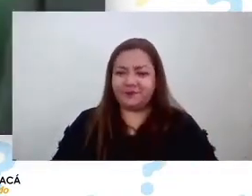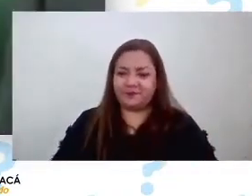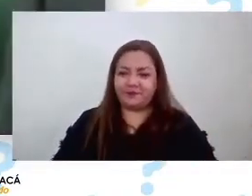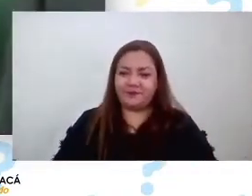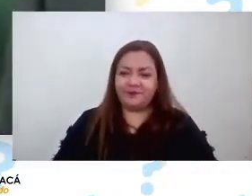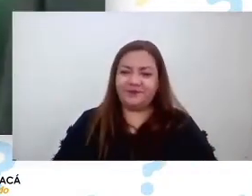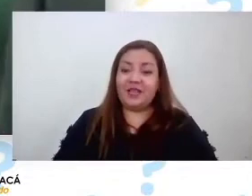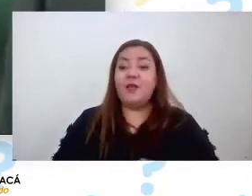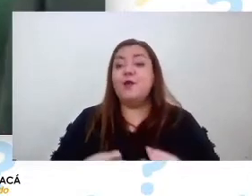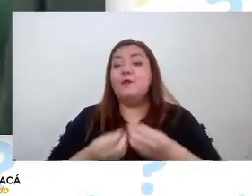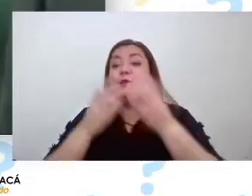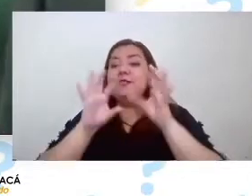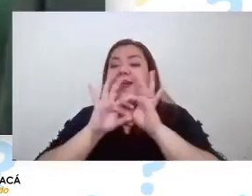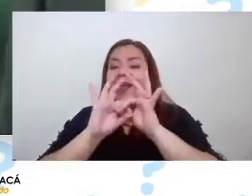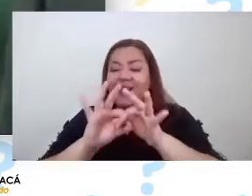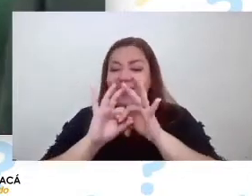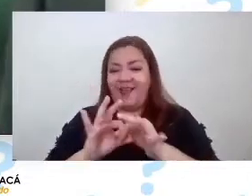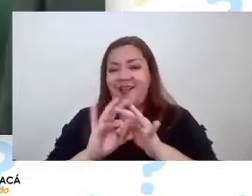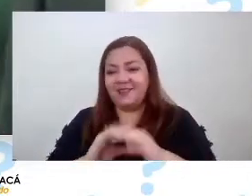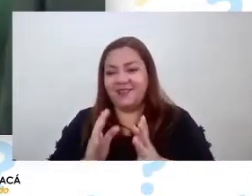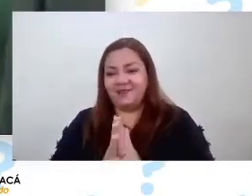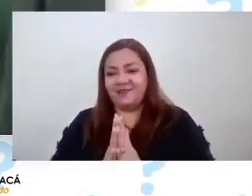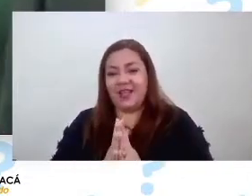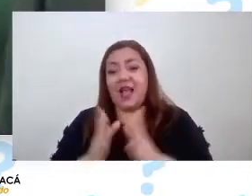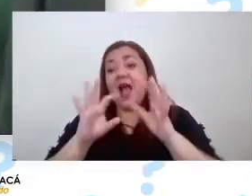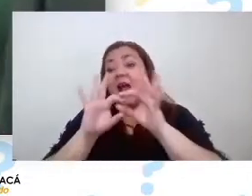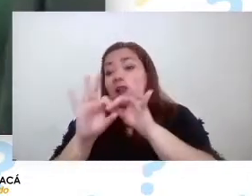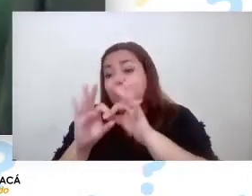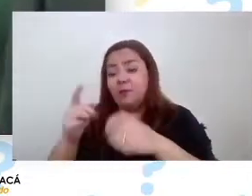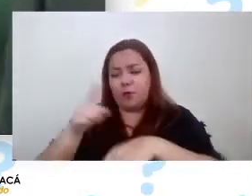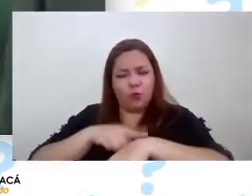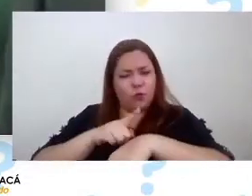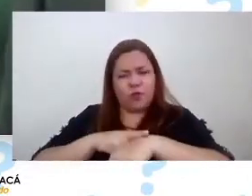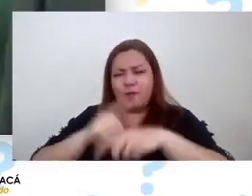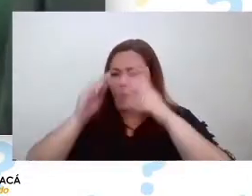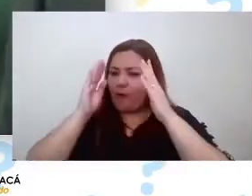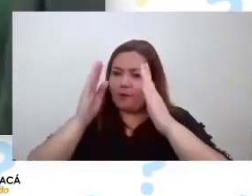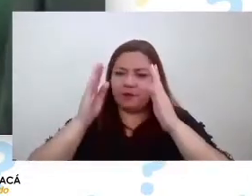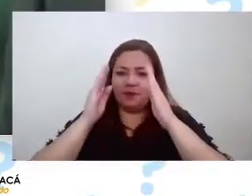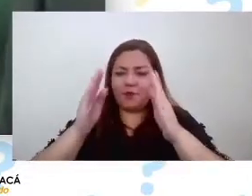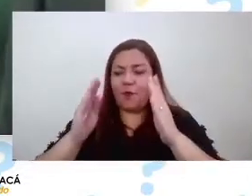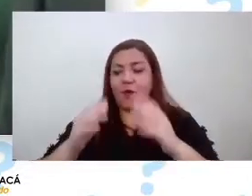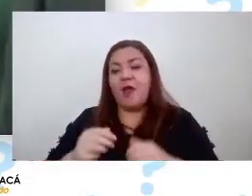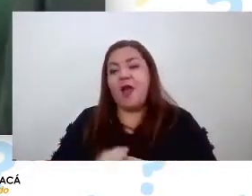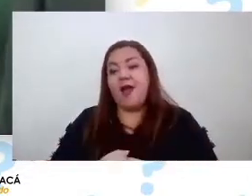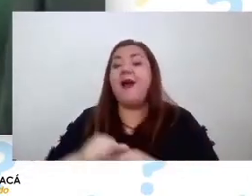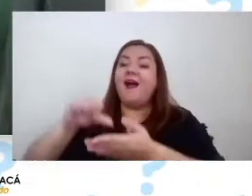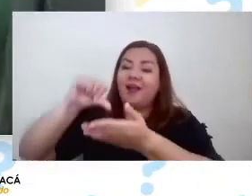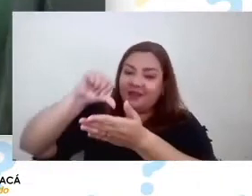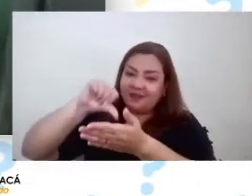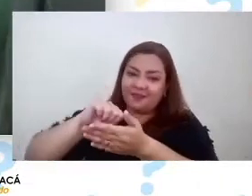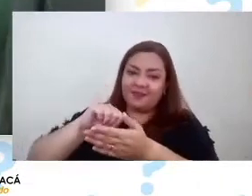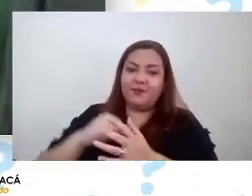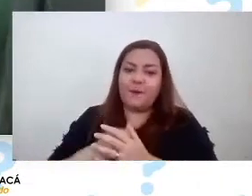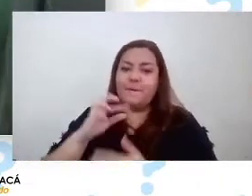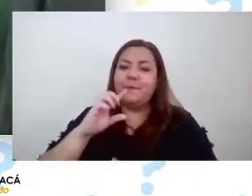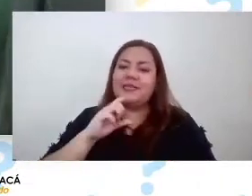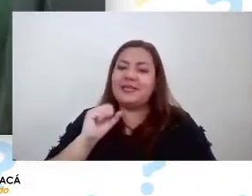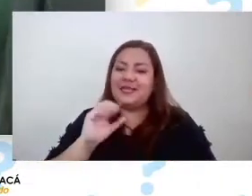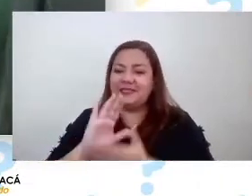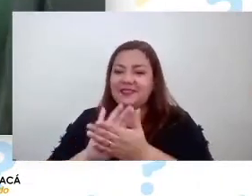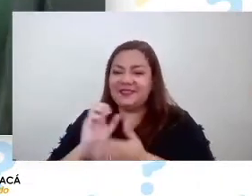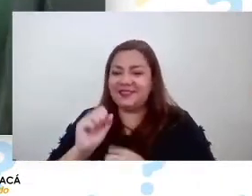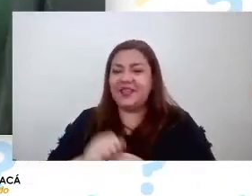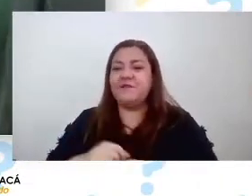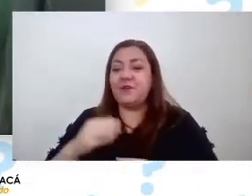Muchísimas gracias Constanza entonces agradecemos el tiempo y la disposición del centro vamos a ir a agradecer